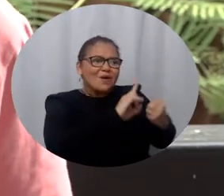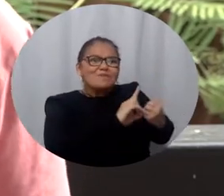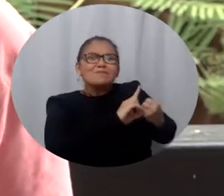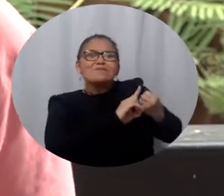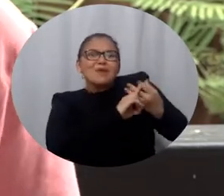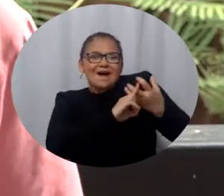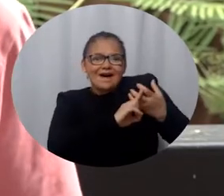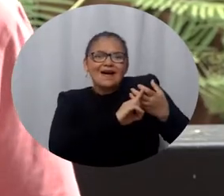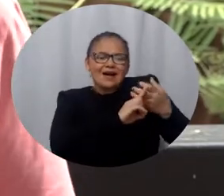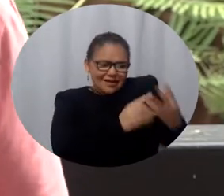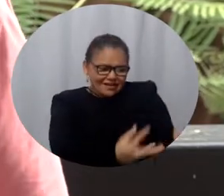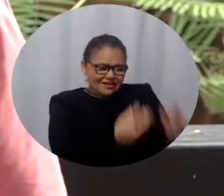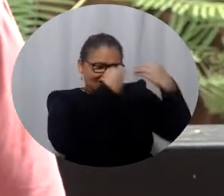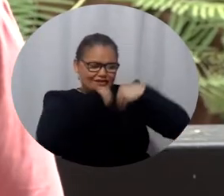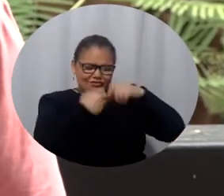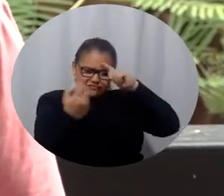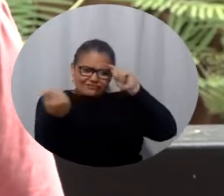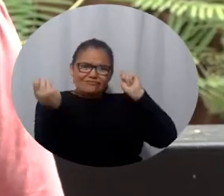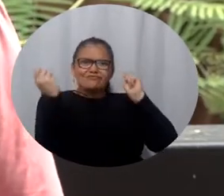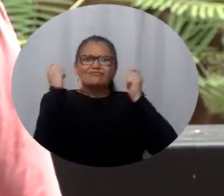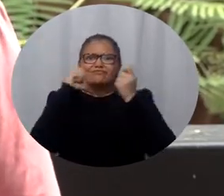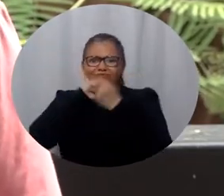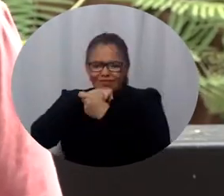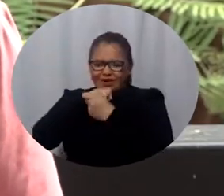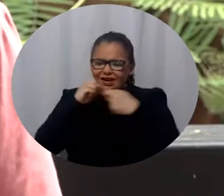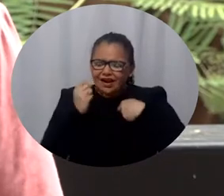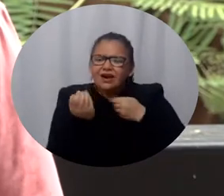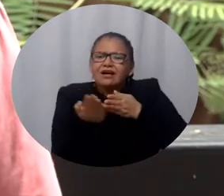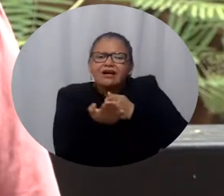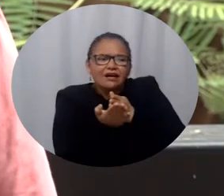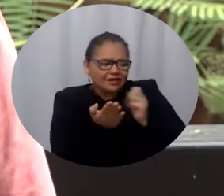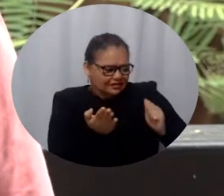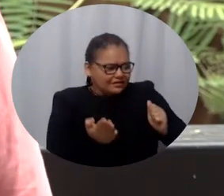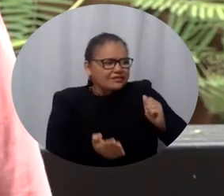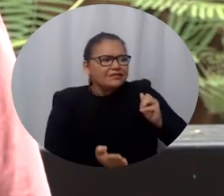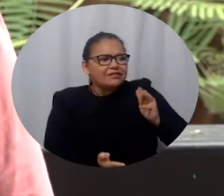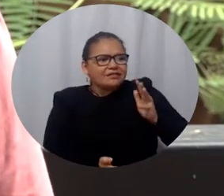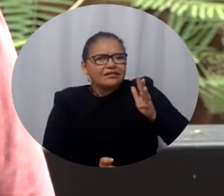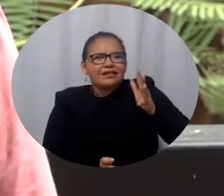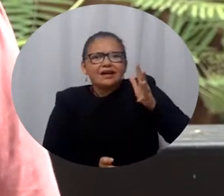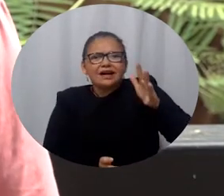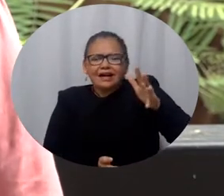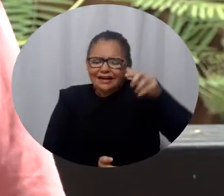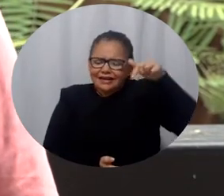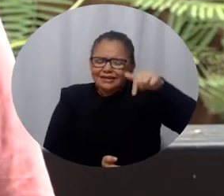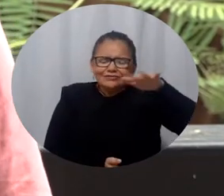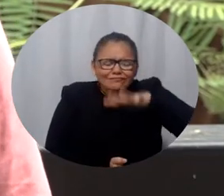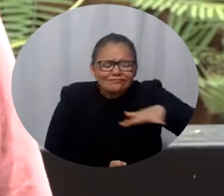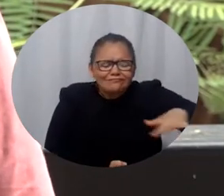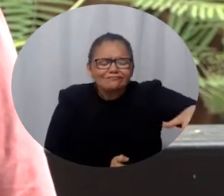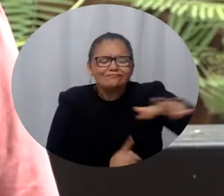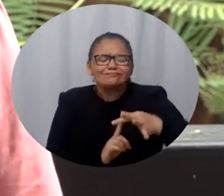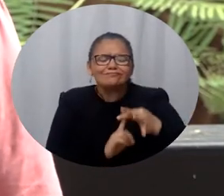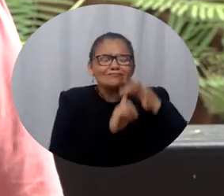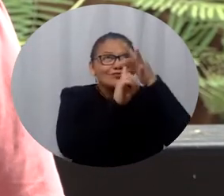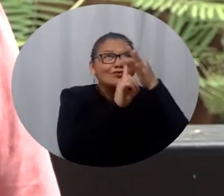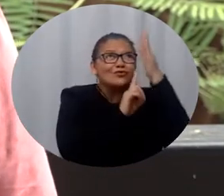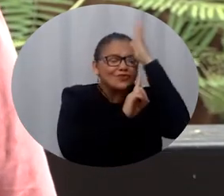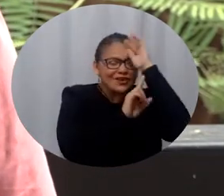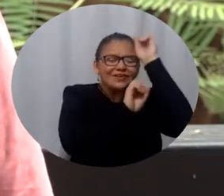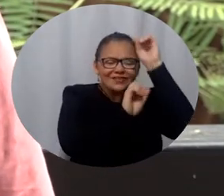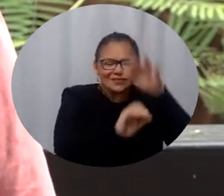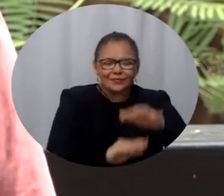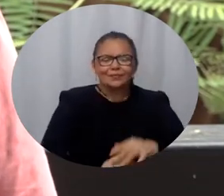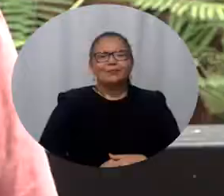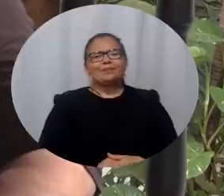Universidad del Magdalena que nos va a transformar por completo una línea narrativa única que solamente se puede encontrar en estas